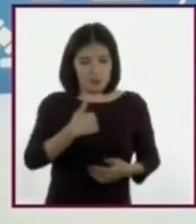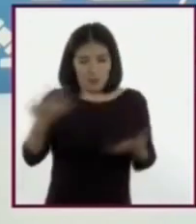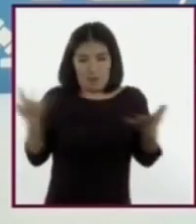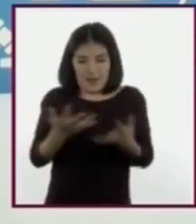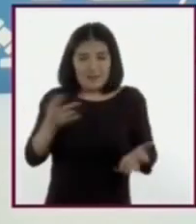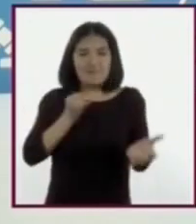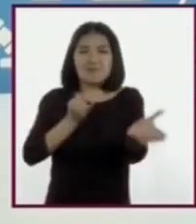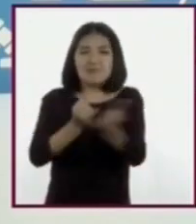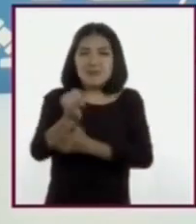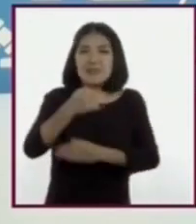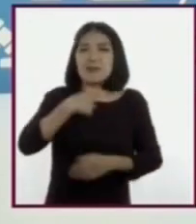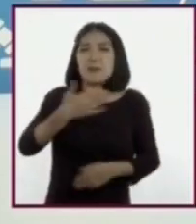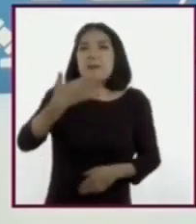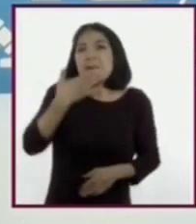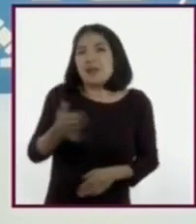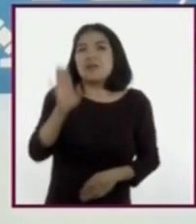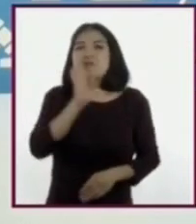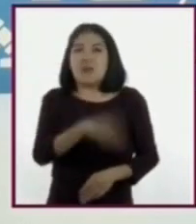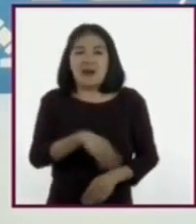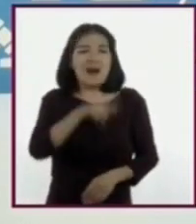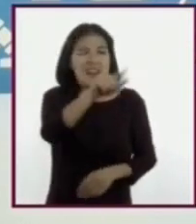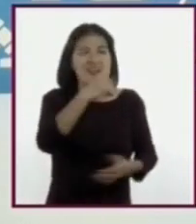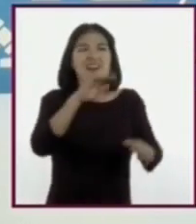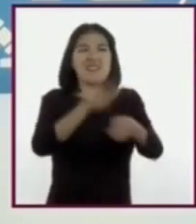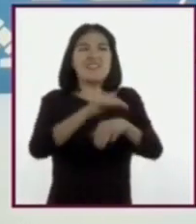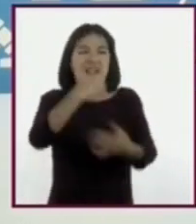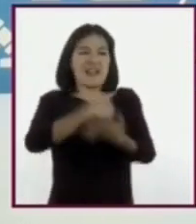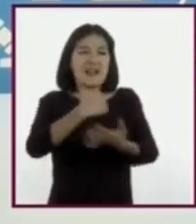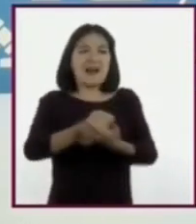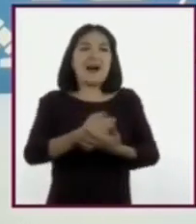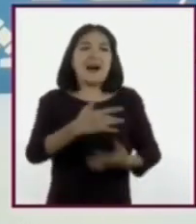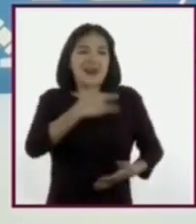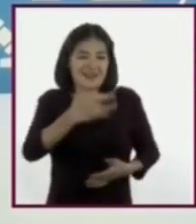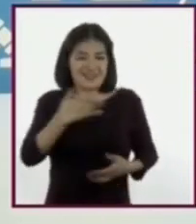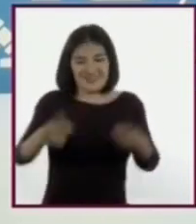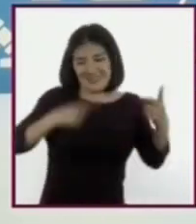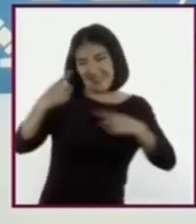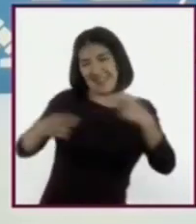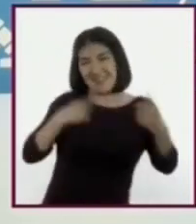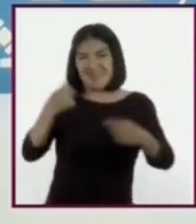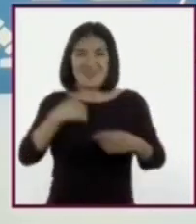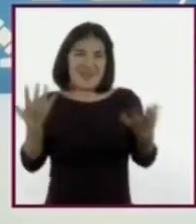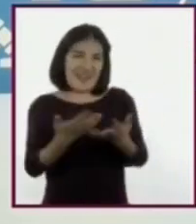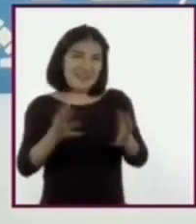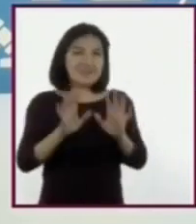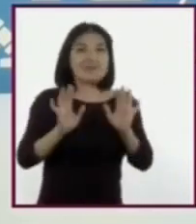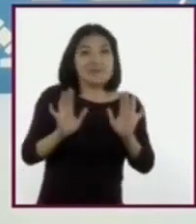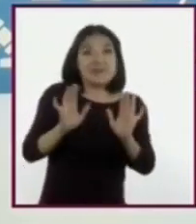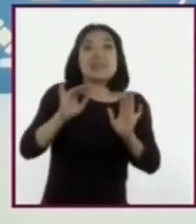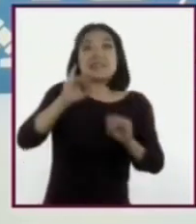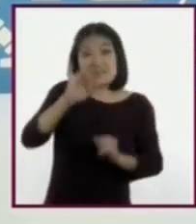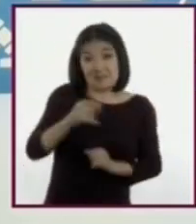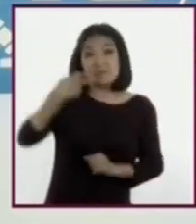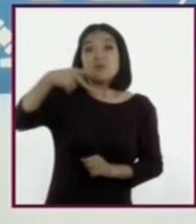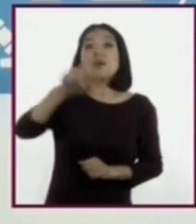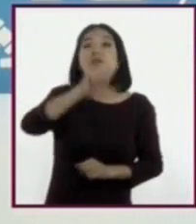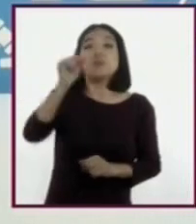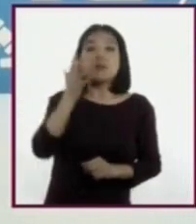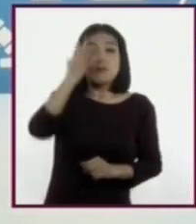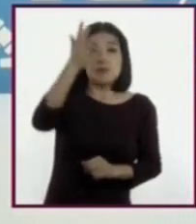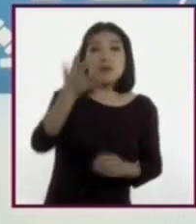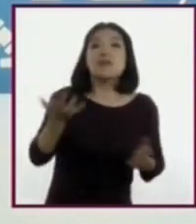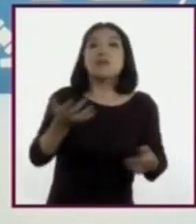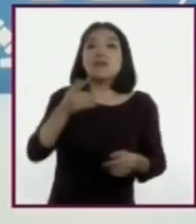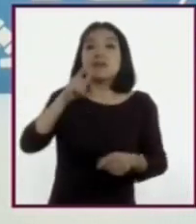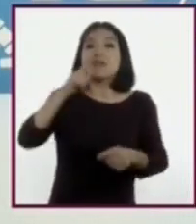convencer. Tal vez por diversión o incluso pueden creer que es lo que te conviene. Pero al final, el único que